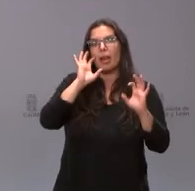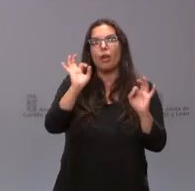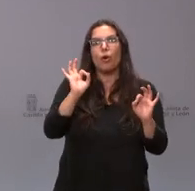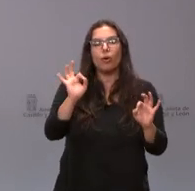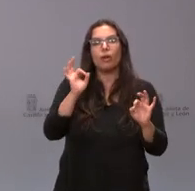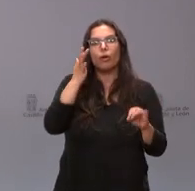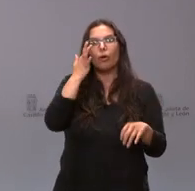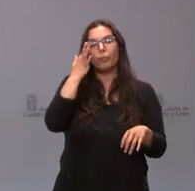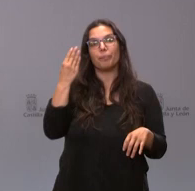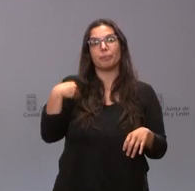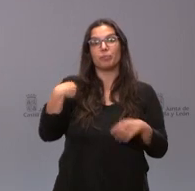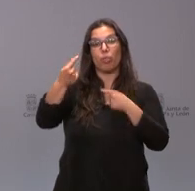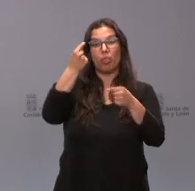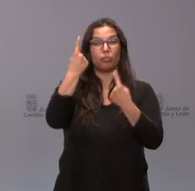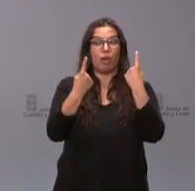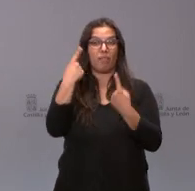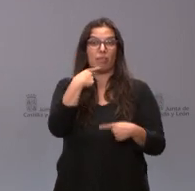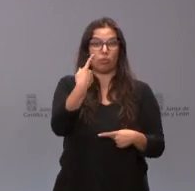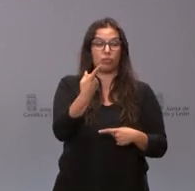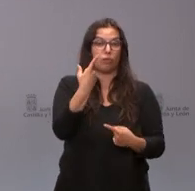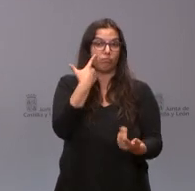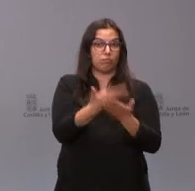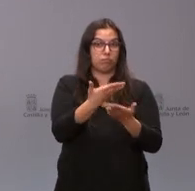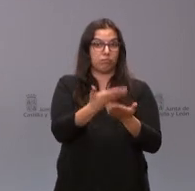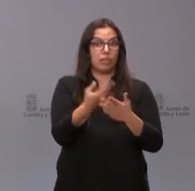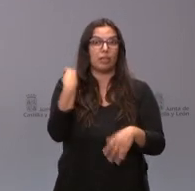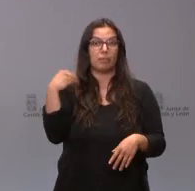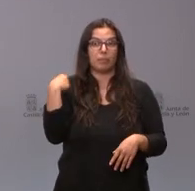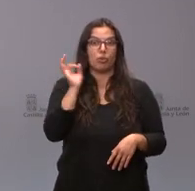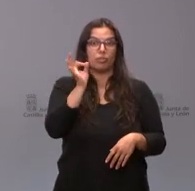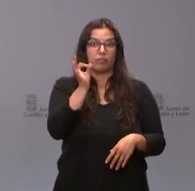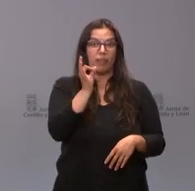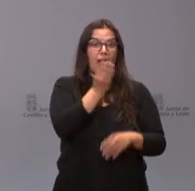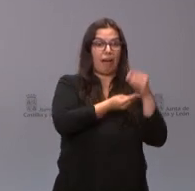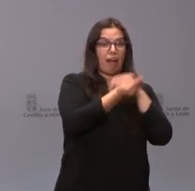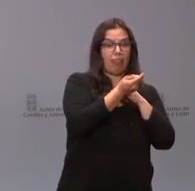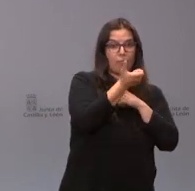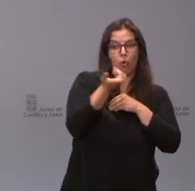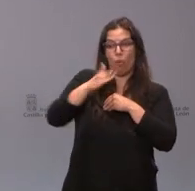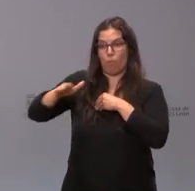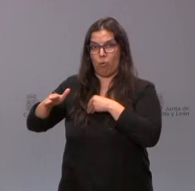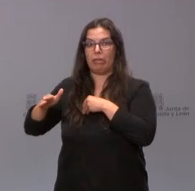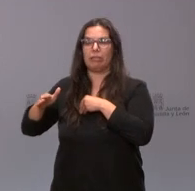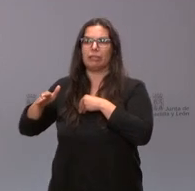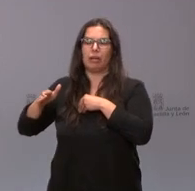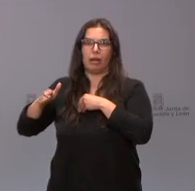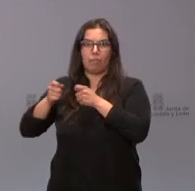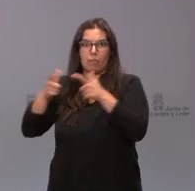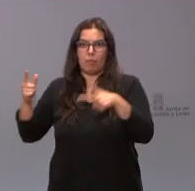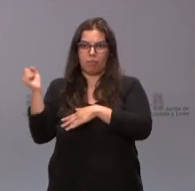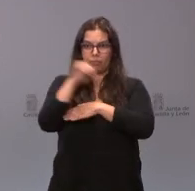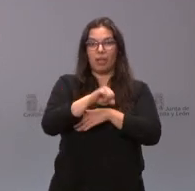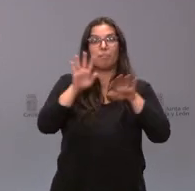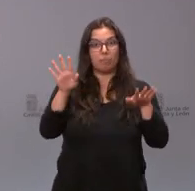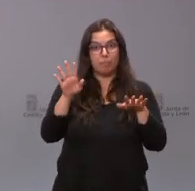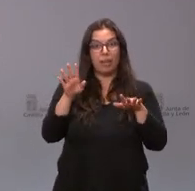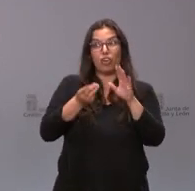el dato que alguna vez hemos puesto de manifiesto, que si bien el saldo vegetativo de nuestra comunidad es negativo, el saldo migratorio es positivo, vienen más personas